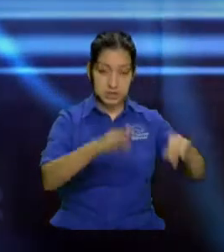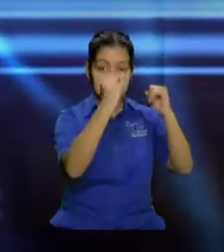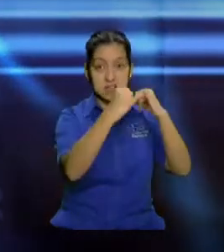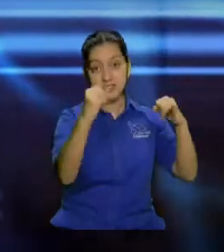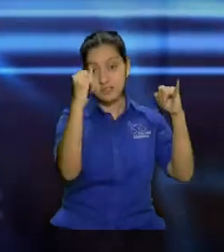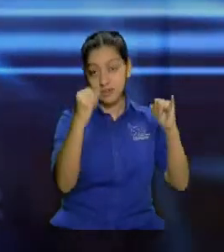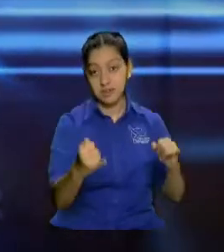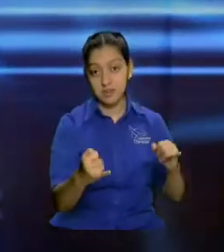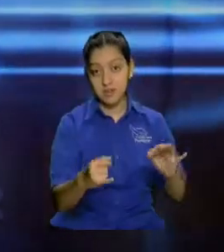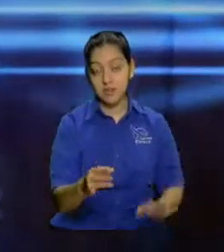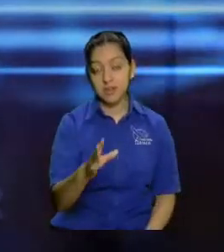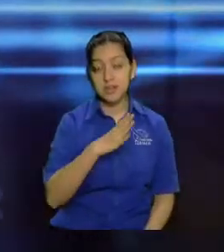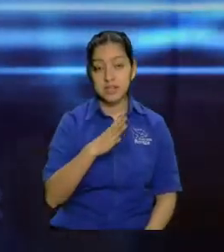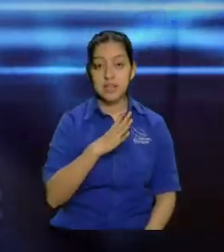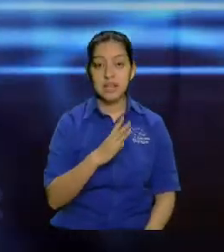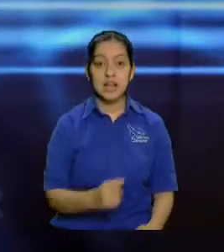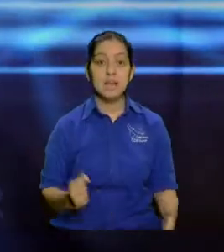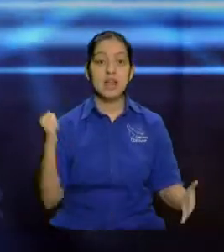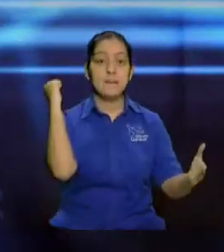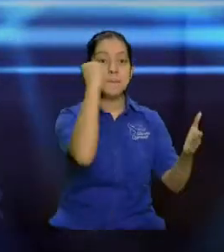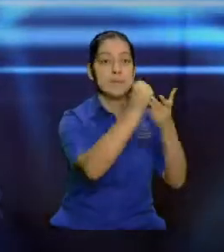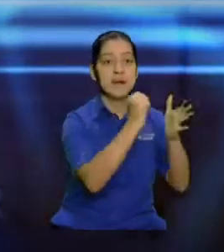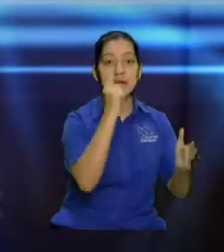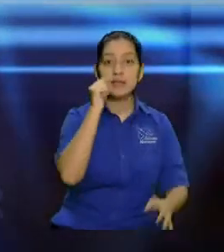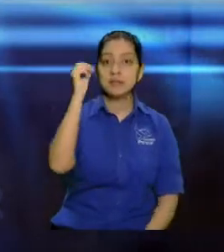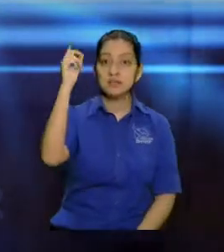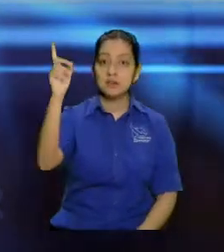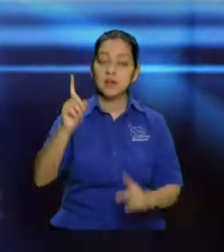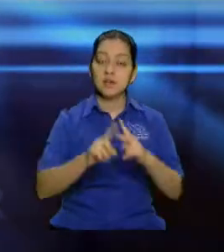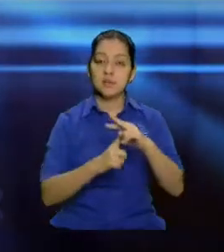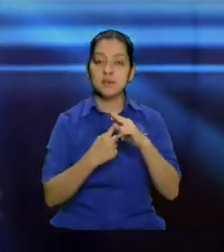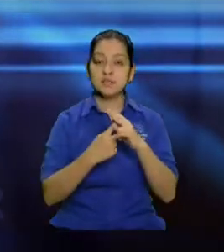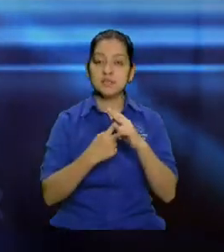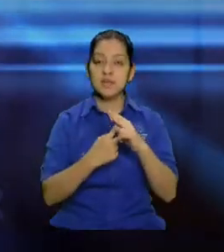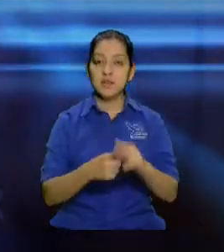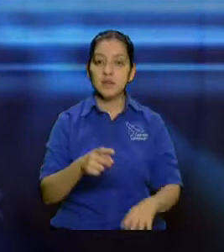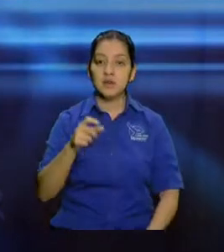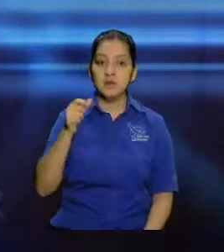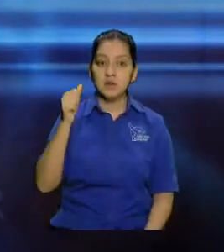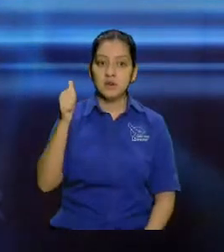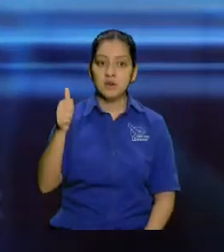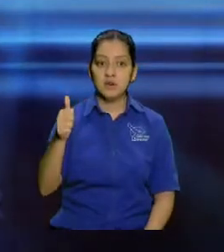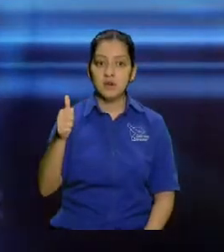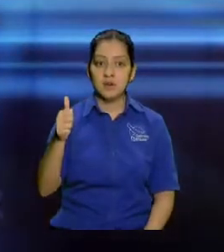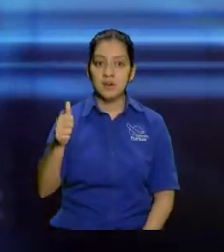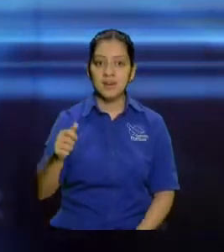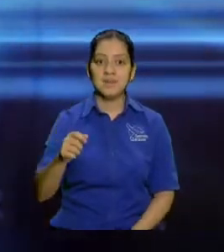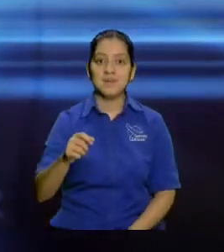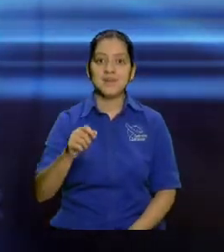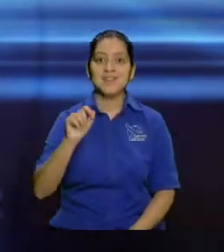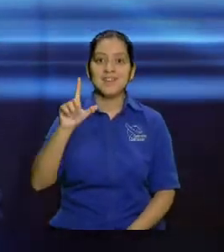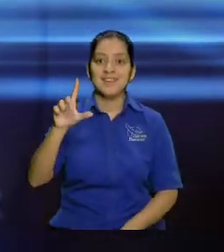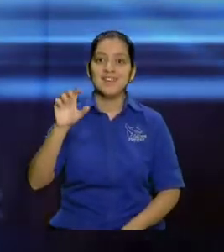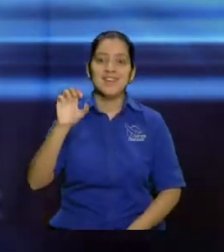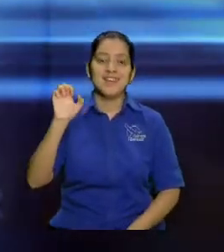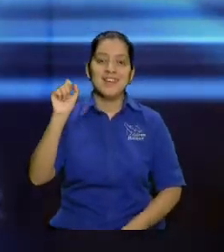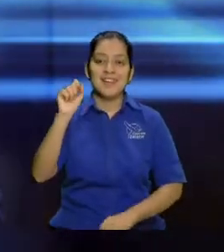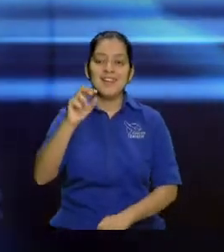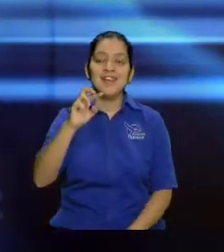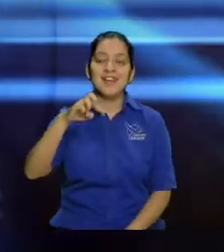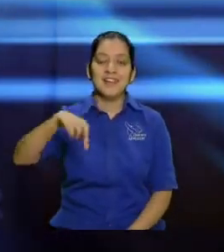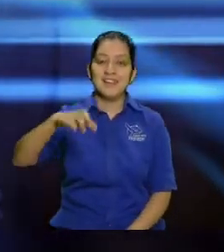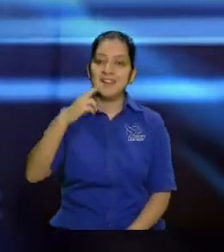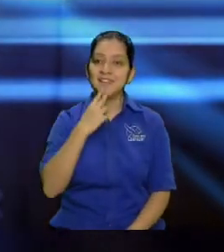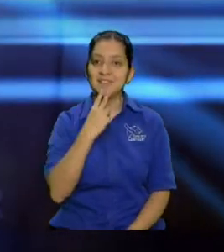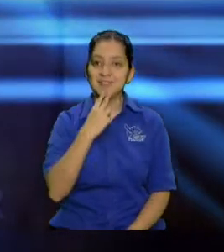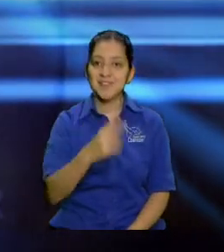toda la marca del Señor, porque empieza por la alef hasta terminar por la tau. y del otro lado negativo